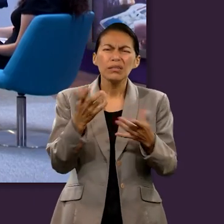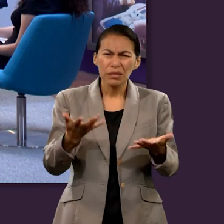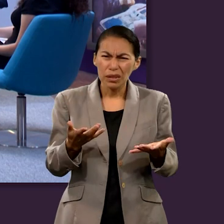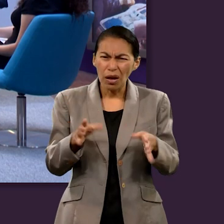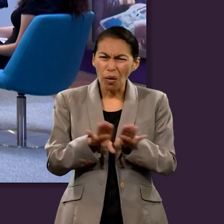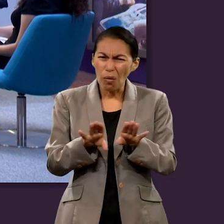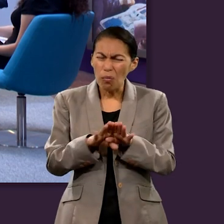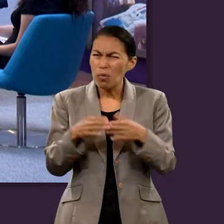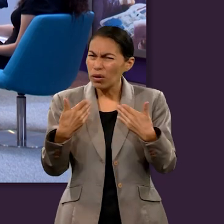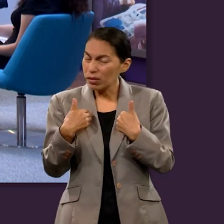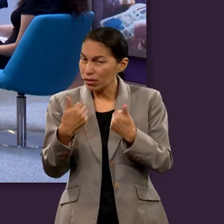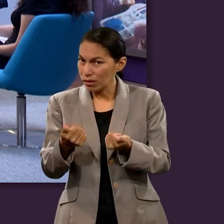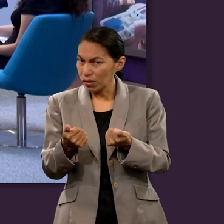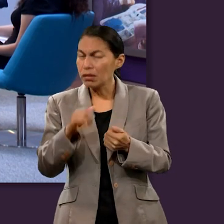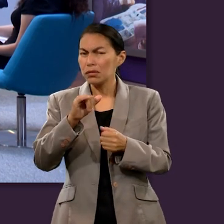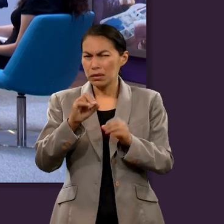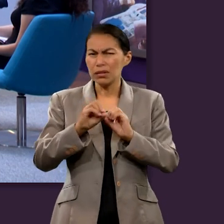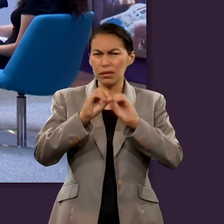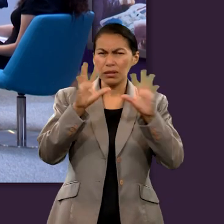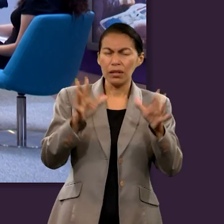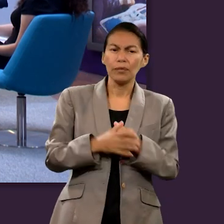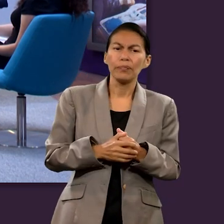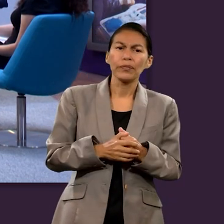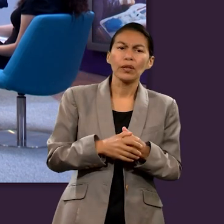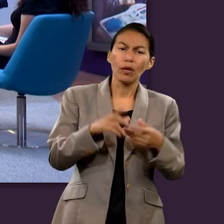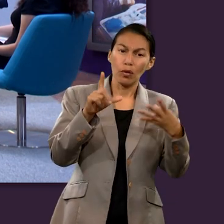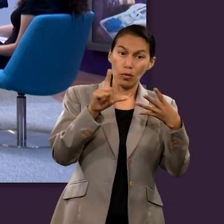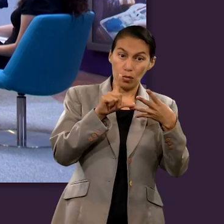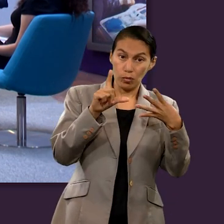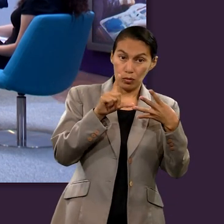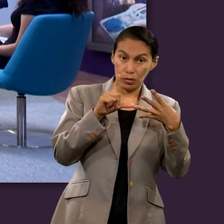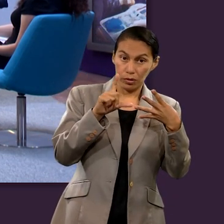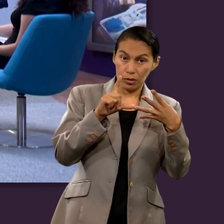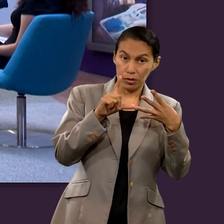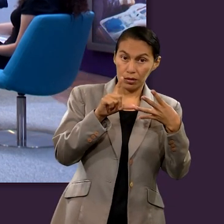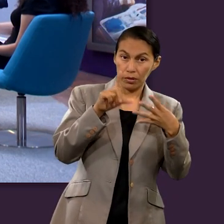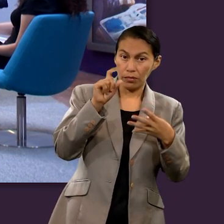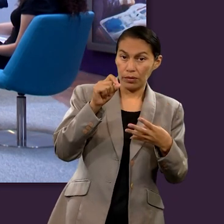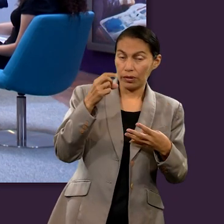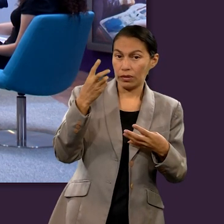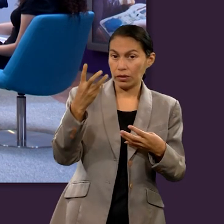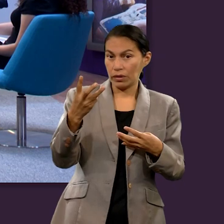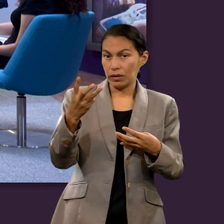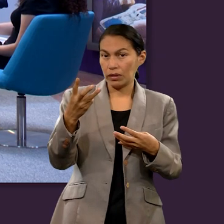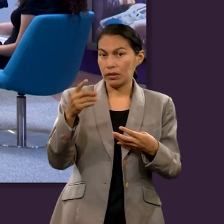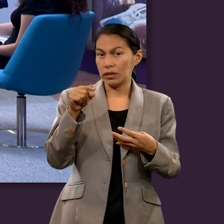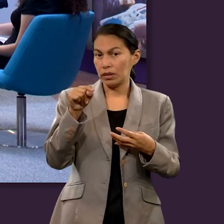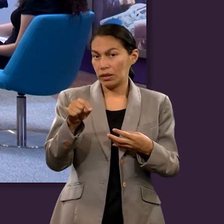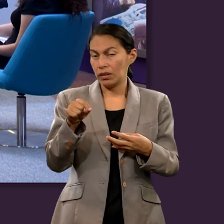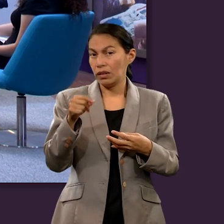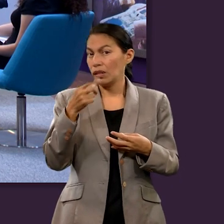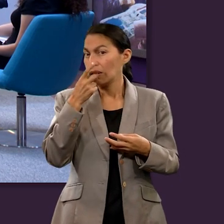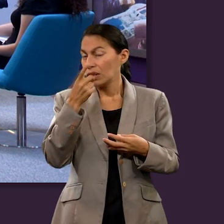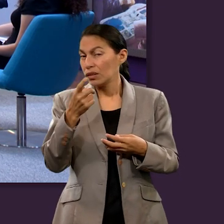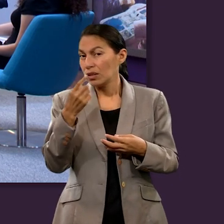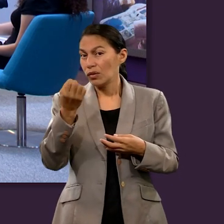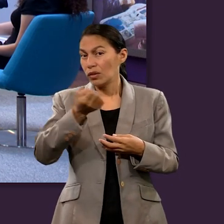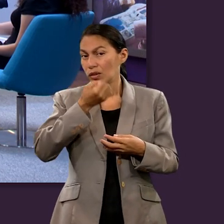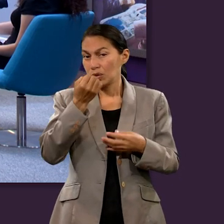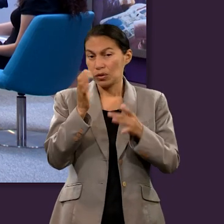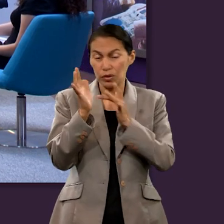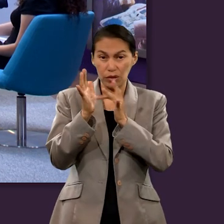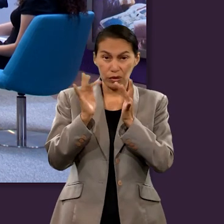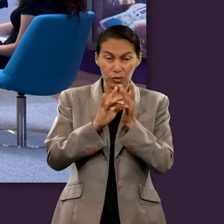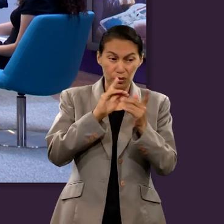en relación a Lucas 23, 43, por favor, ¿puedes explicar un poco qué sucedió allí y cómo nosotros debemos entenderlo?